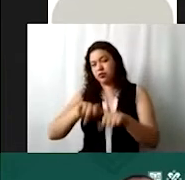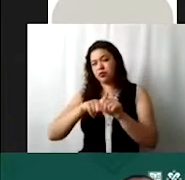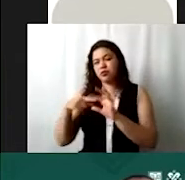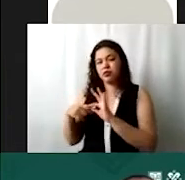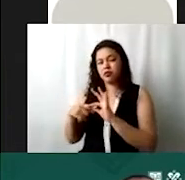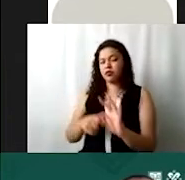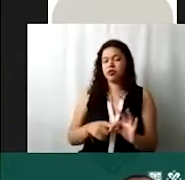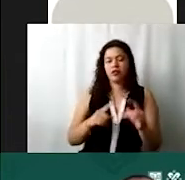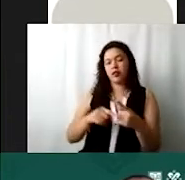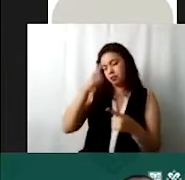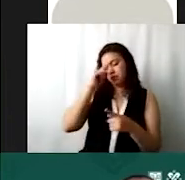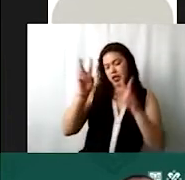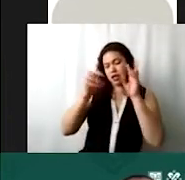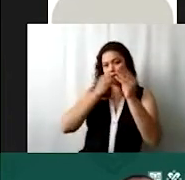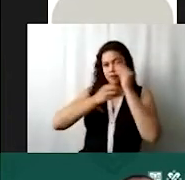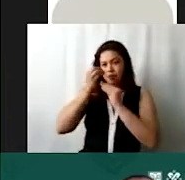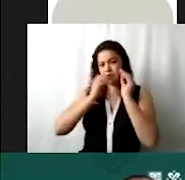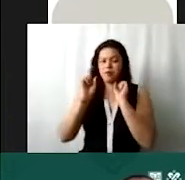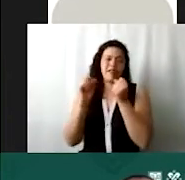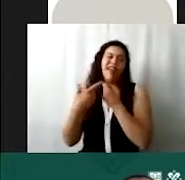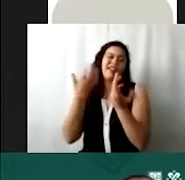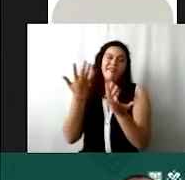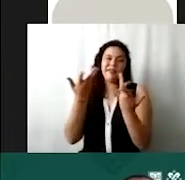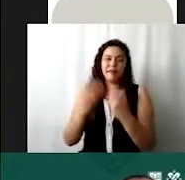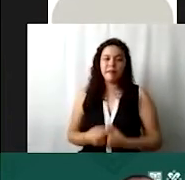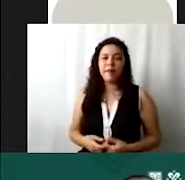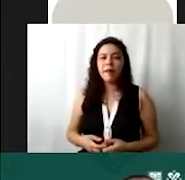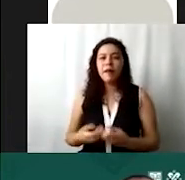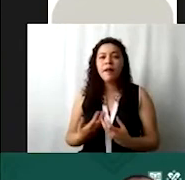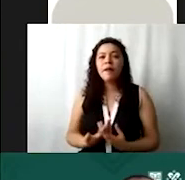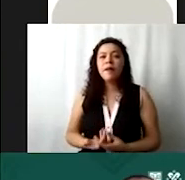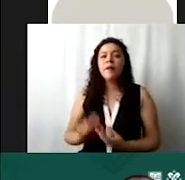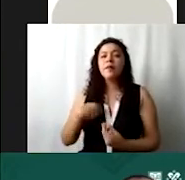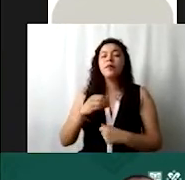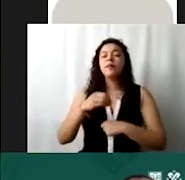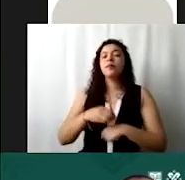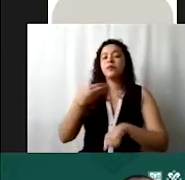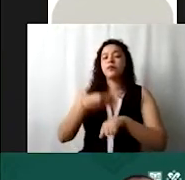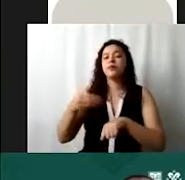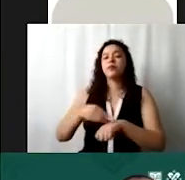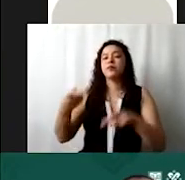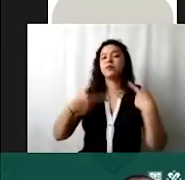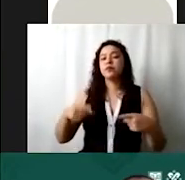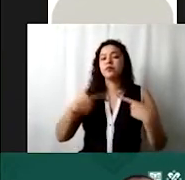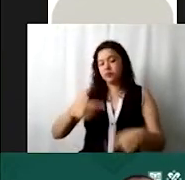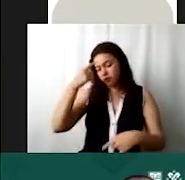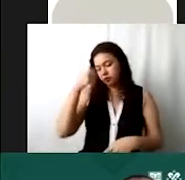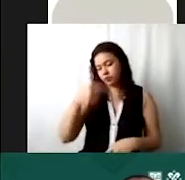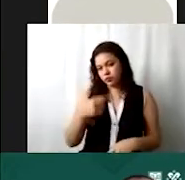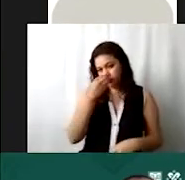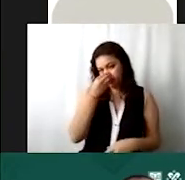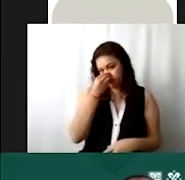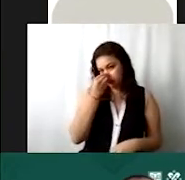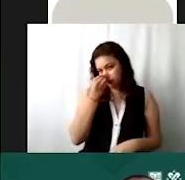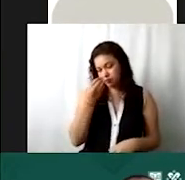temas de alimentación o algo así, ¿no? Entonces, vamos a incluir el número de personas a las que les cobran la